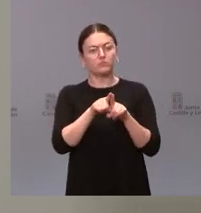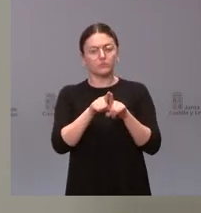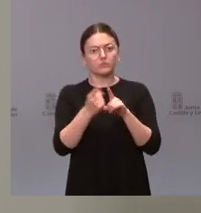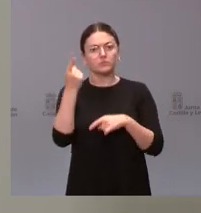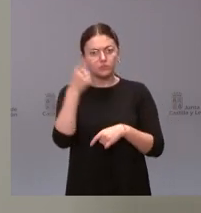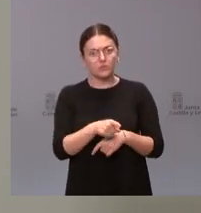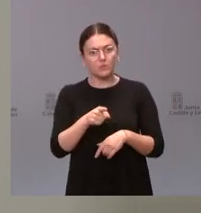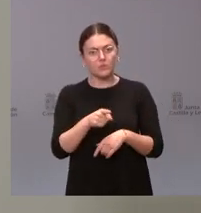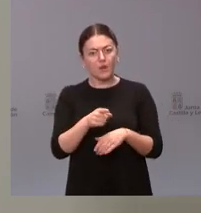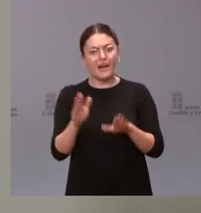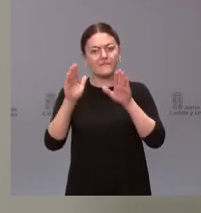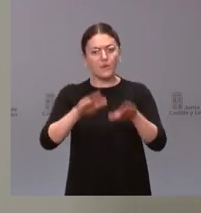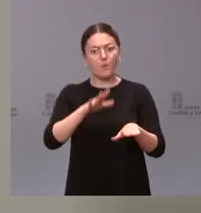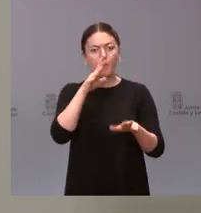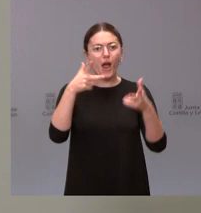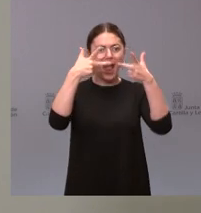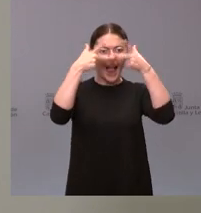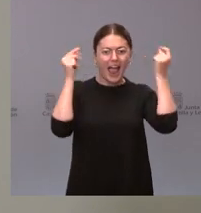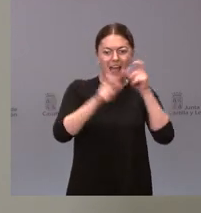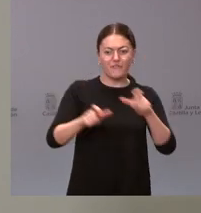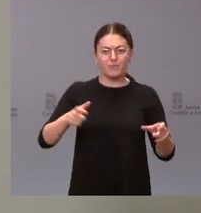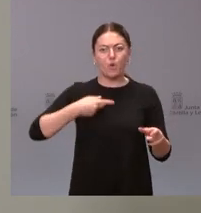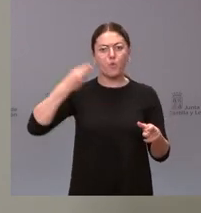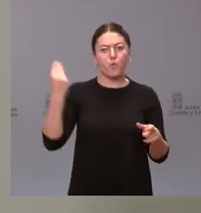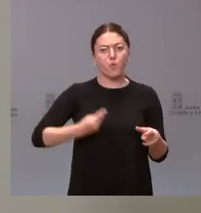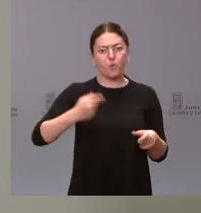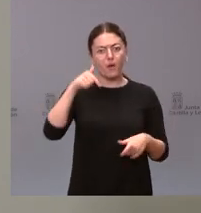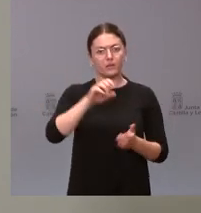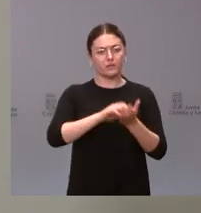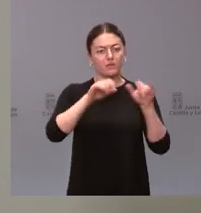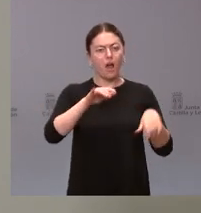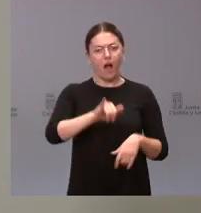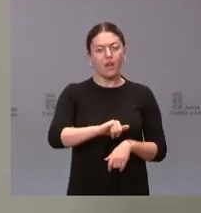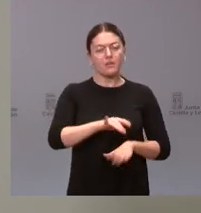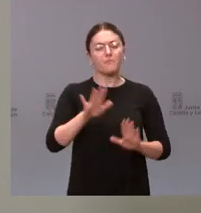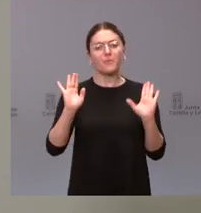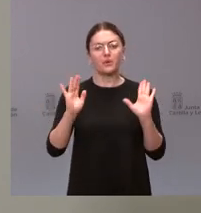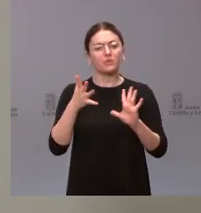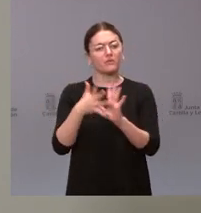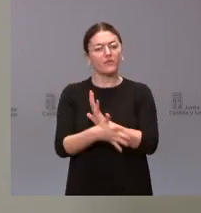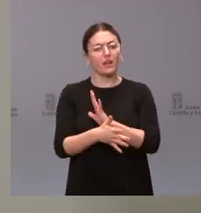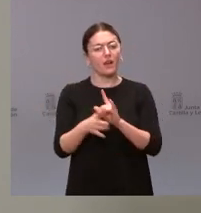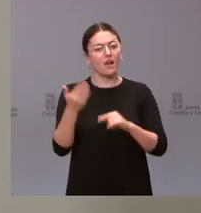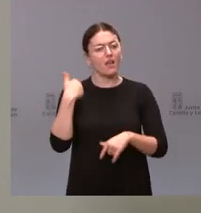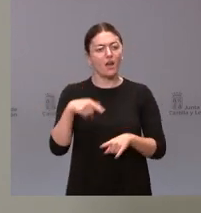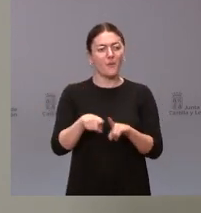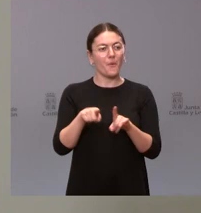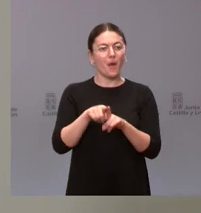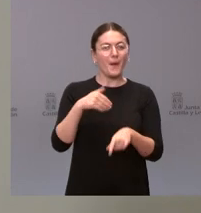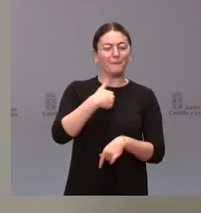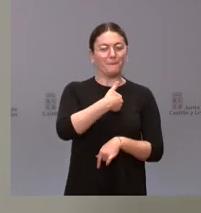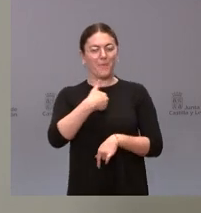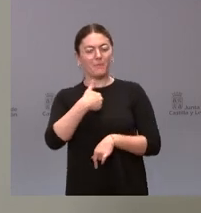excelentes enfermeros y enfermeras en nuestra comunidad autónoma pero eso no quita para nada el papel que corresponde